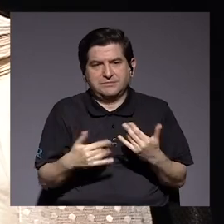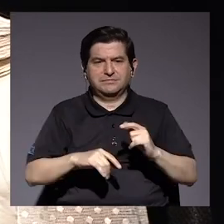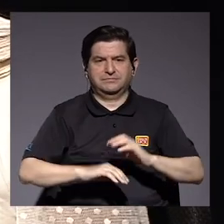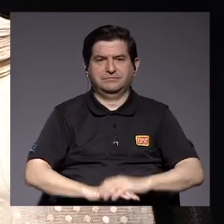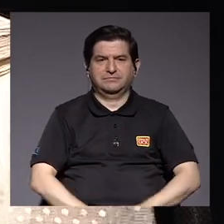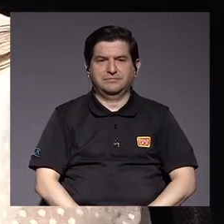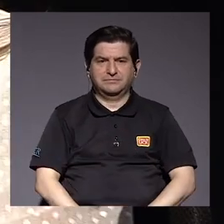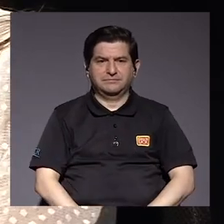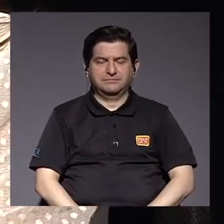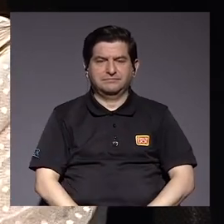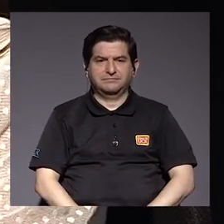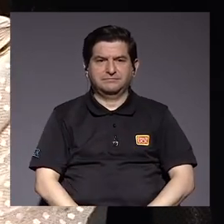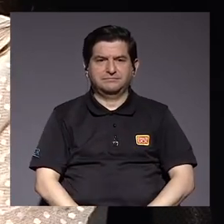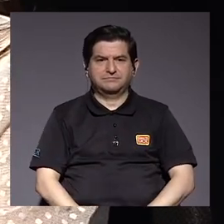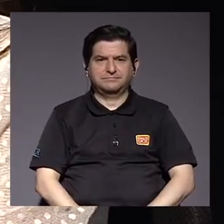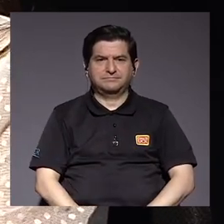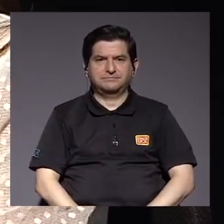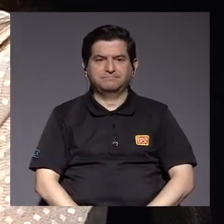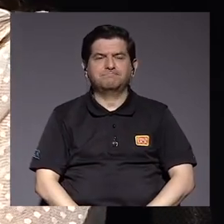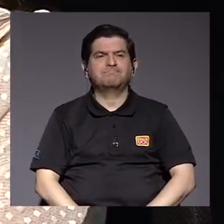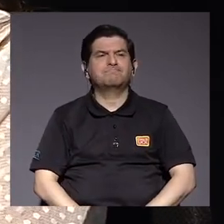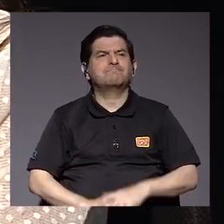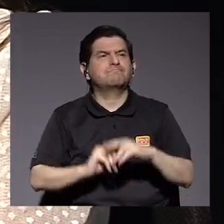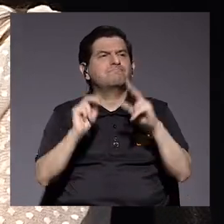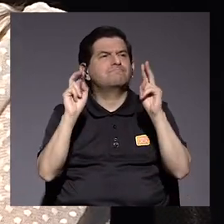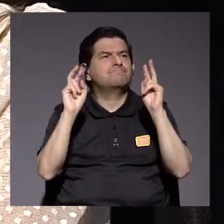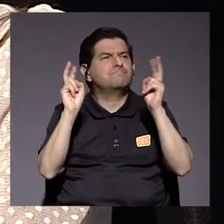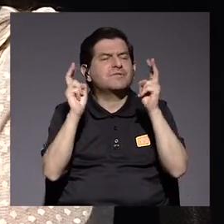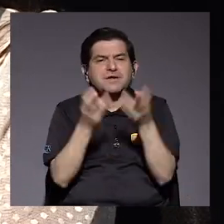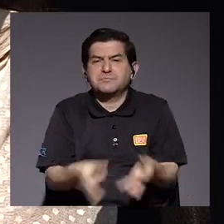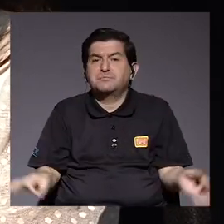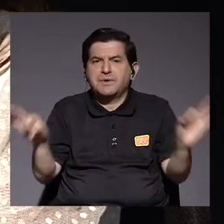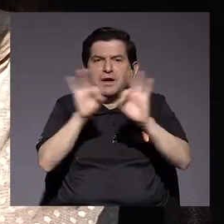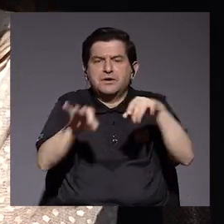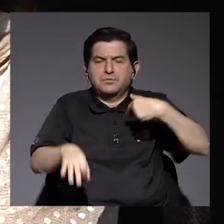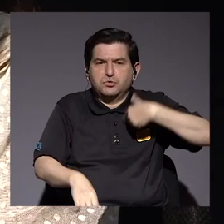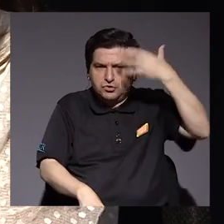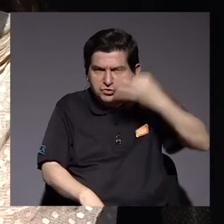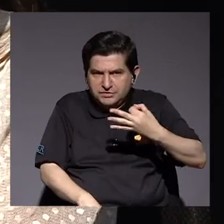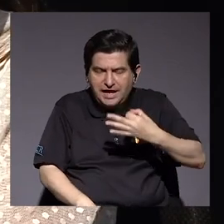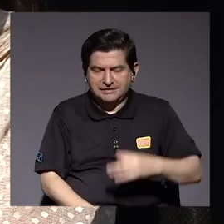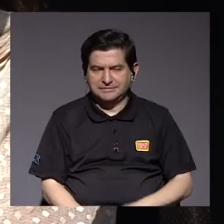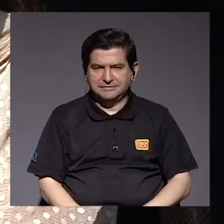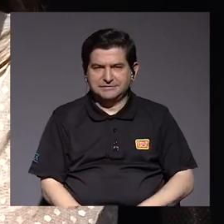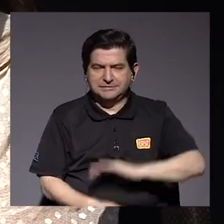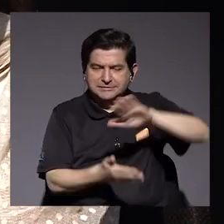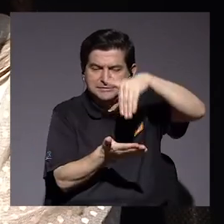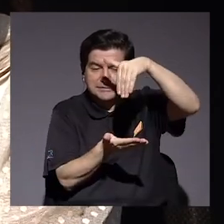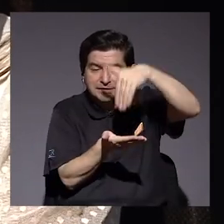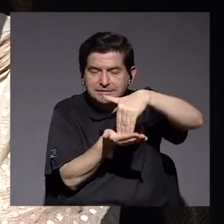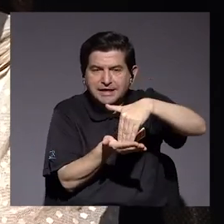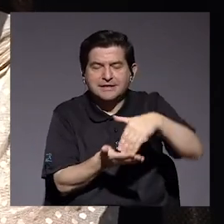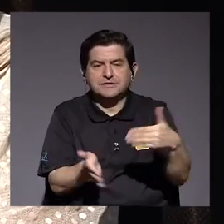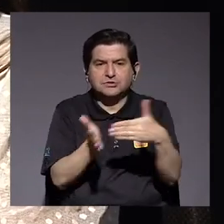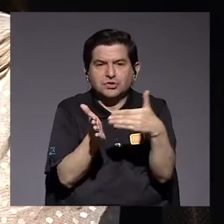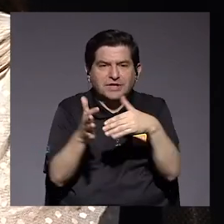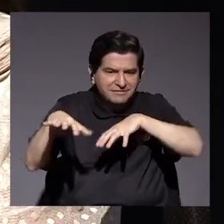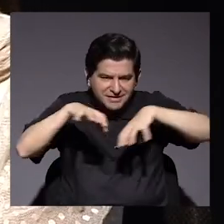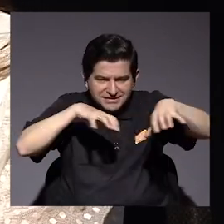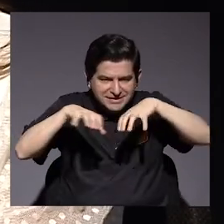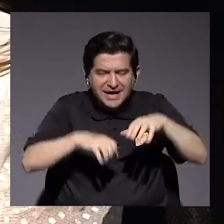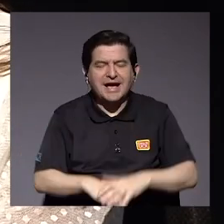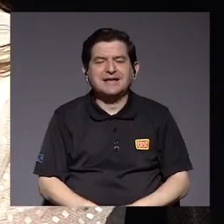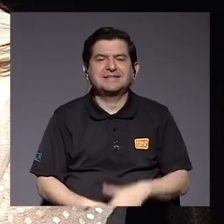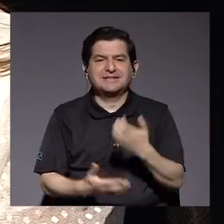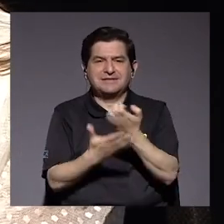dadas las circunstancias. Ahora bien, el tema clave para mí, el tema medular para mí, es el